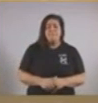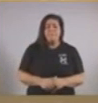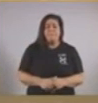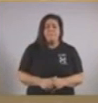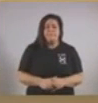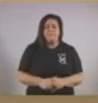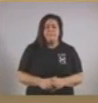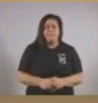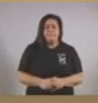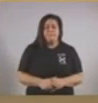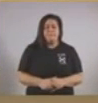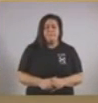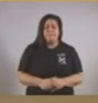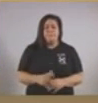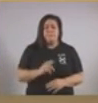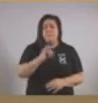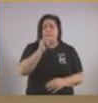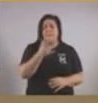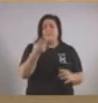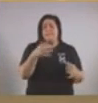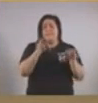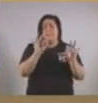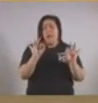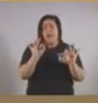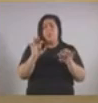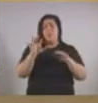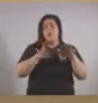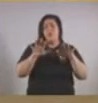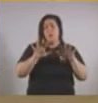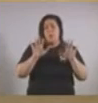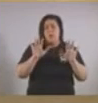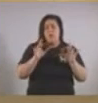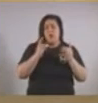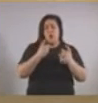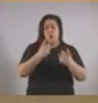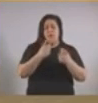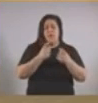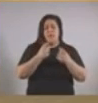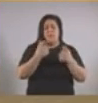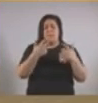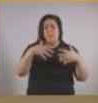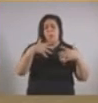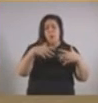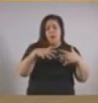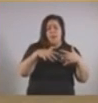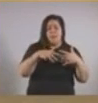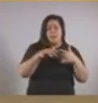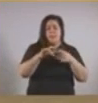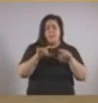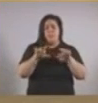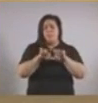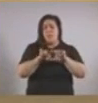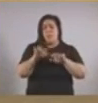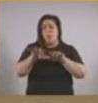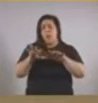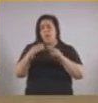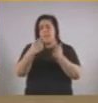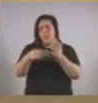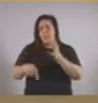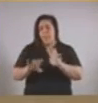Sí, salvo por situaciones excepcionales o que requieran alguna urgencia como en otras actividades también,